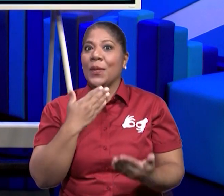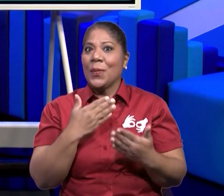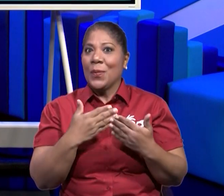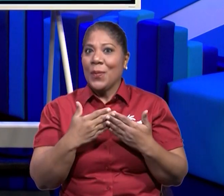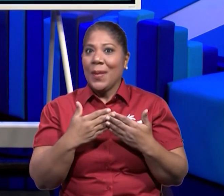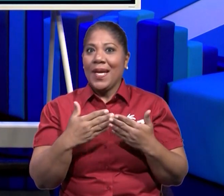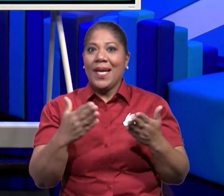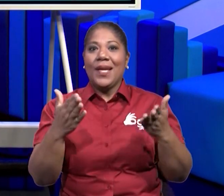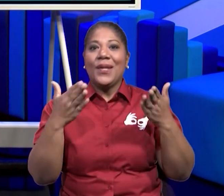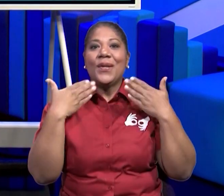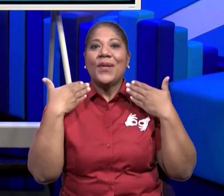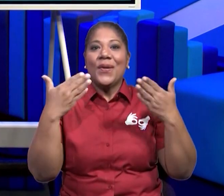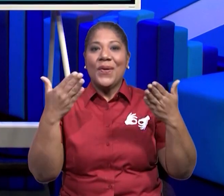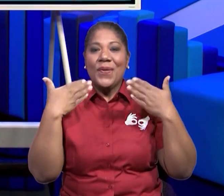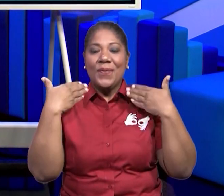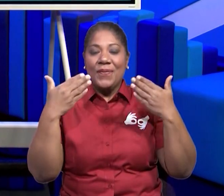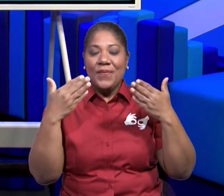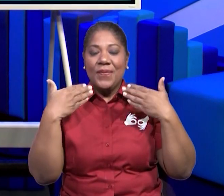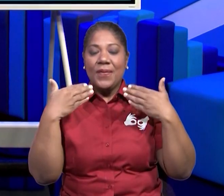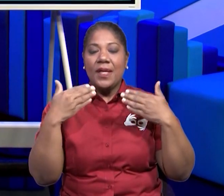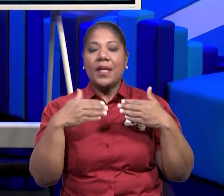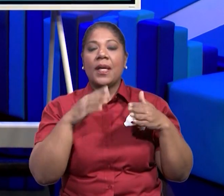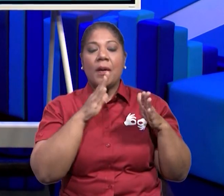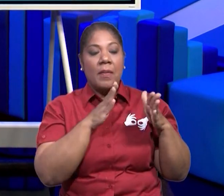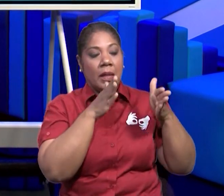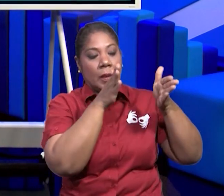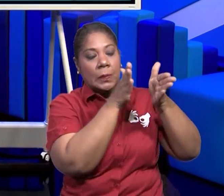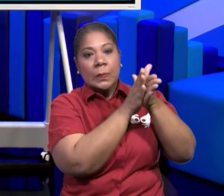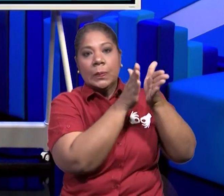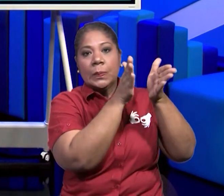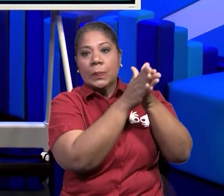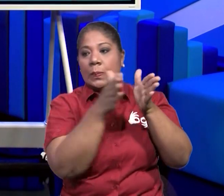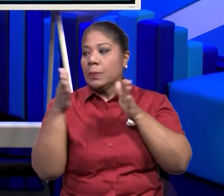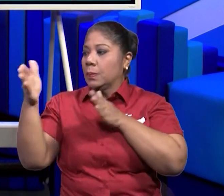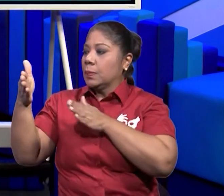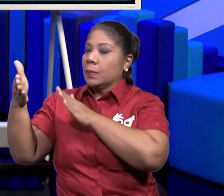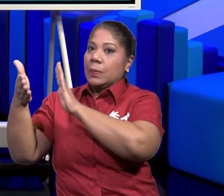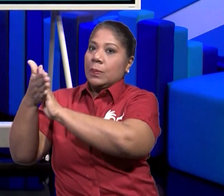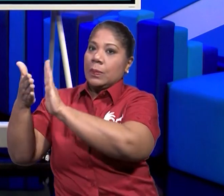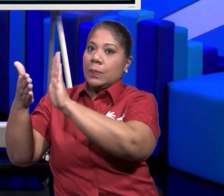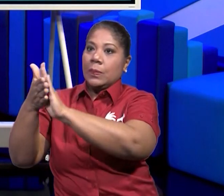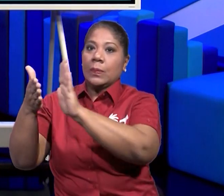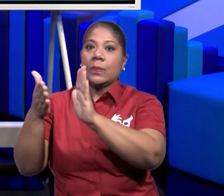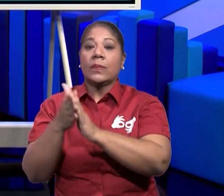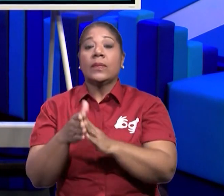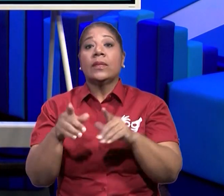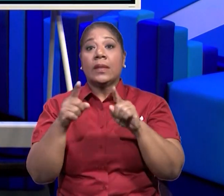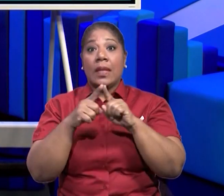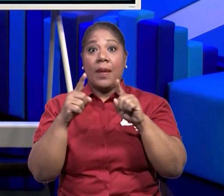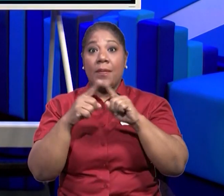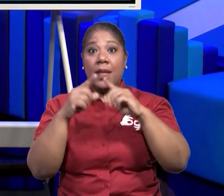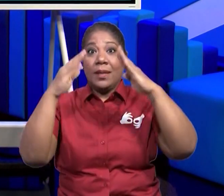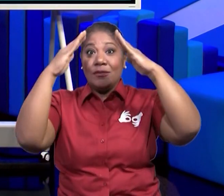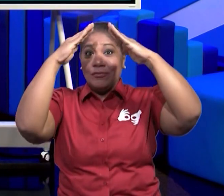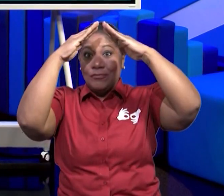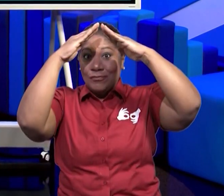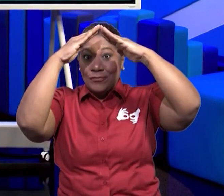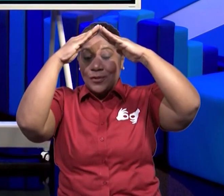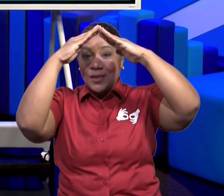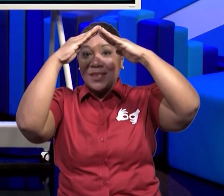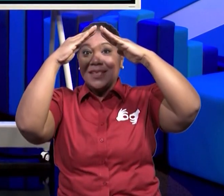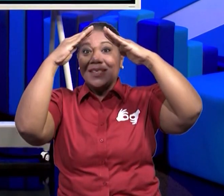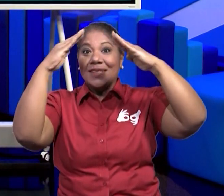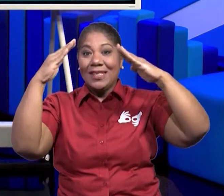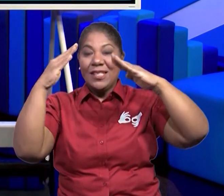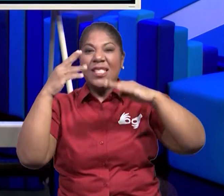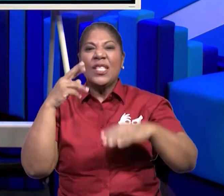Lo podemos utilizar para las paredes o también lo podemos utilizar para la parte de arriba de los techos.